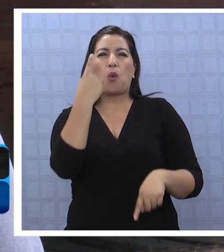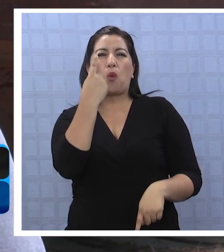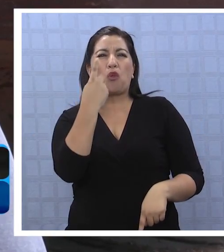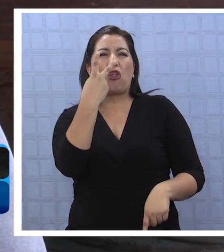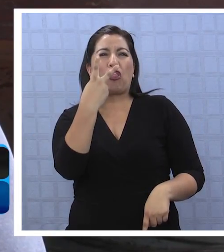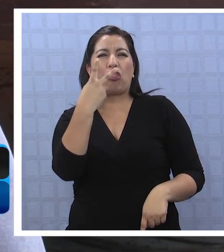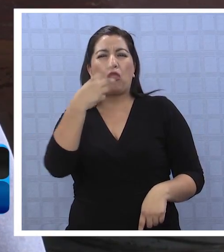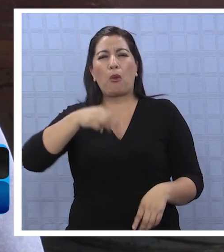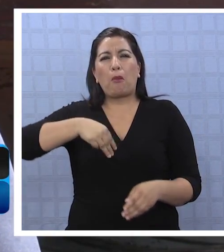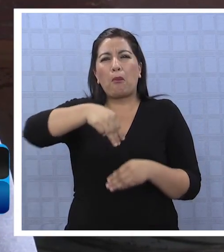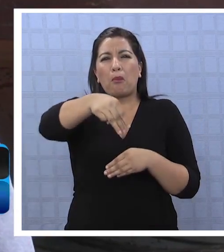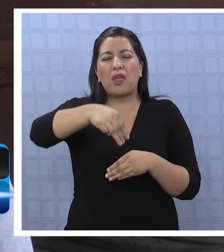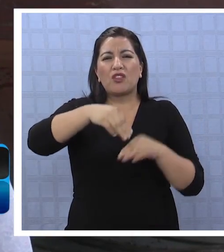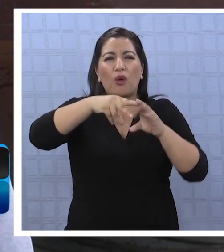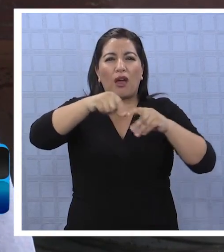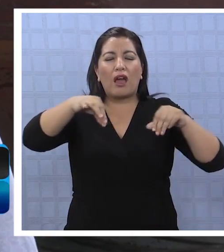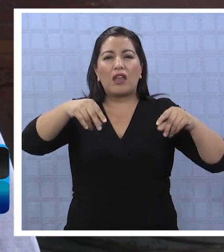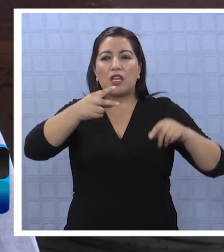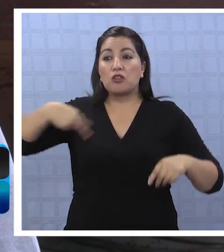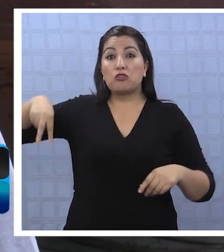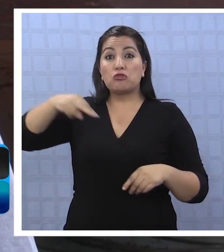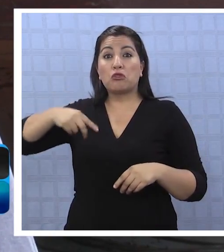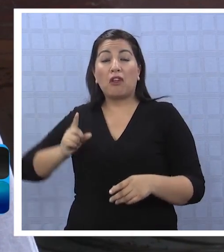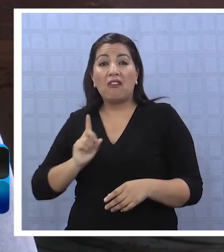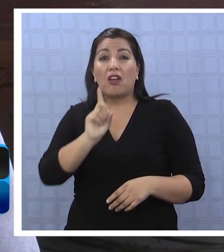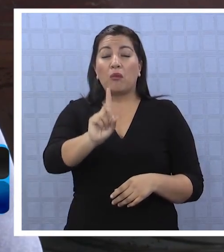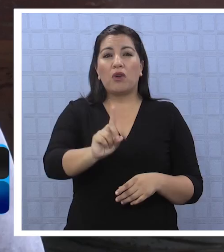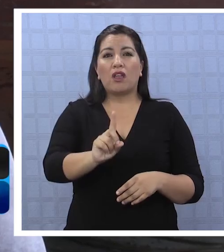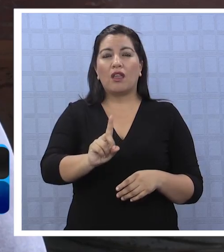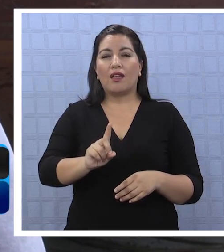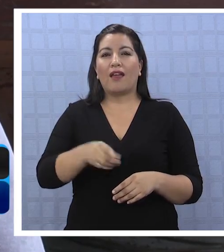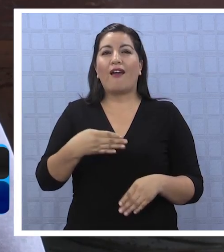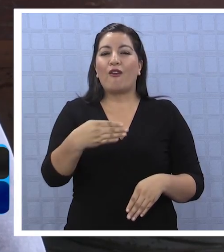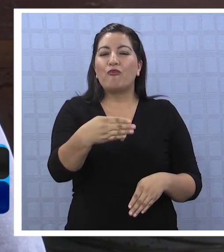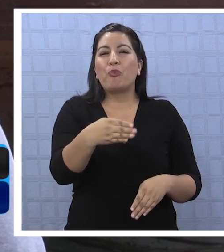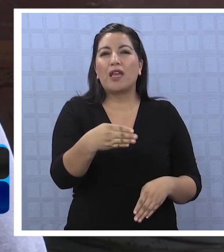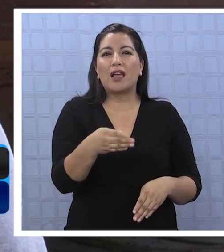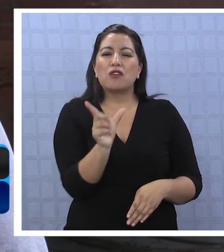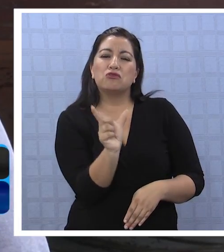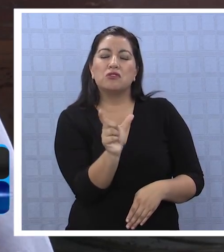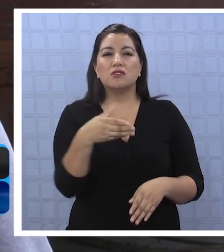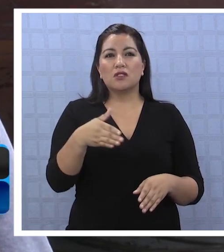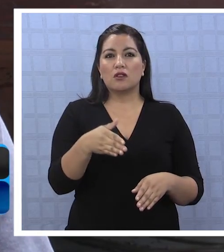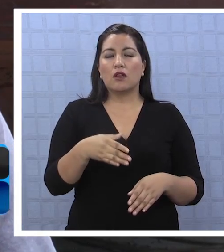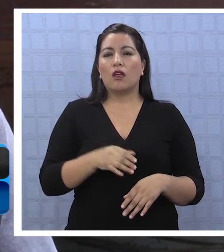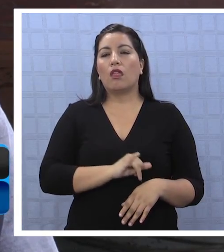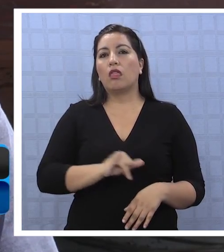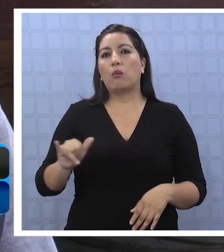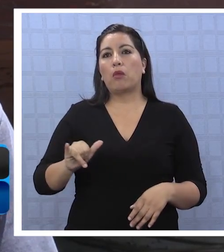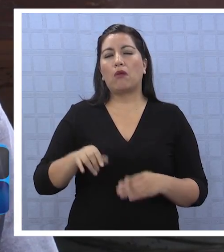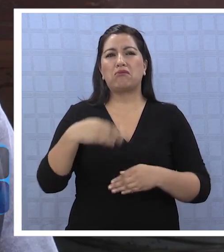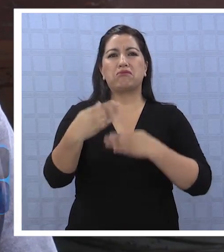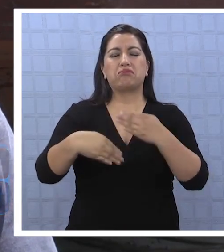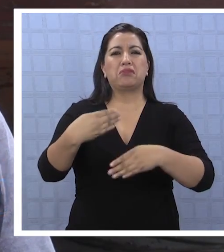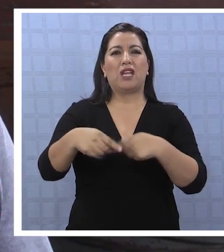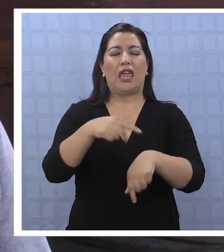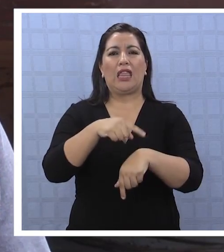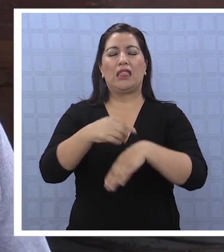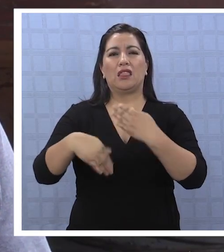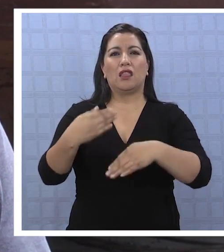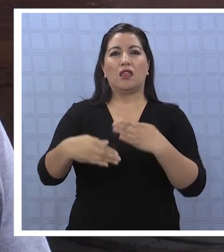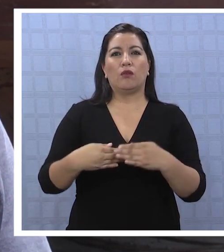arena que había ahí, como que nosotros íbamos a calar para los pejerrey y todas esas cosas. Con el tiempo, bueno, pasó a ser ahí